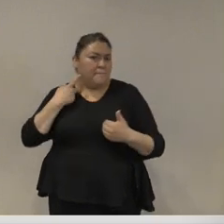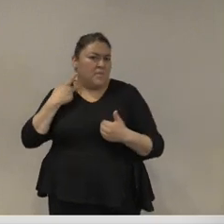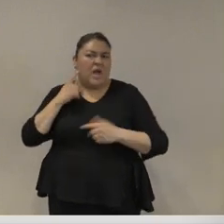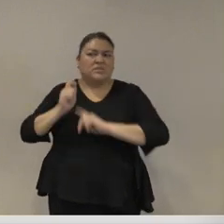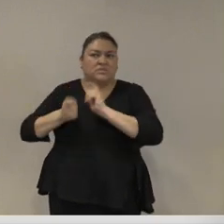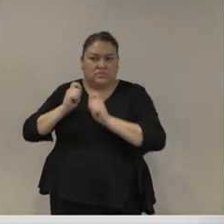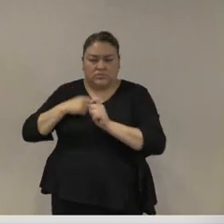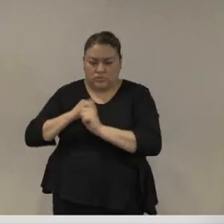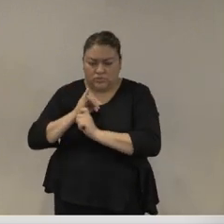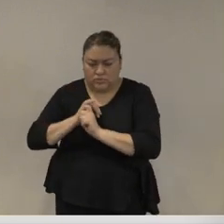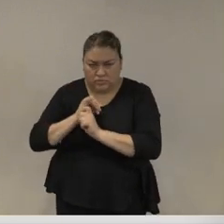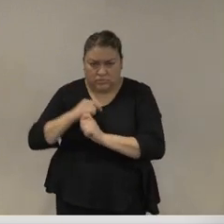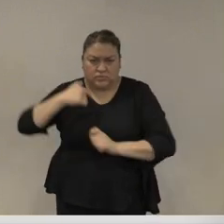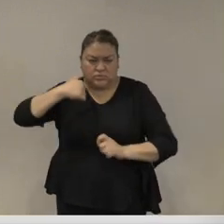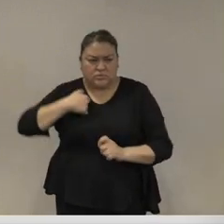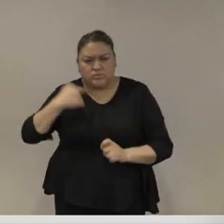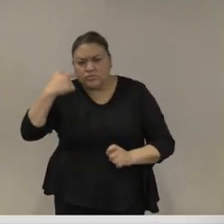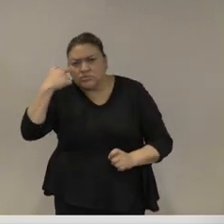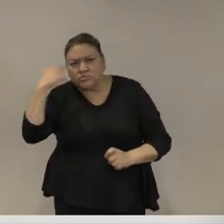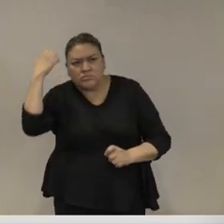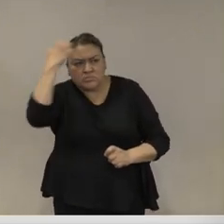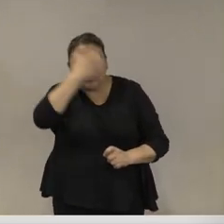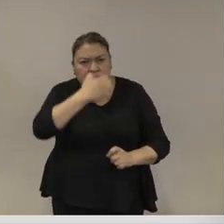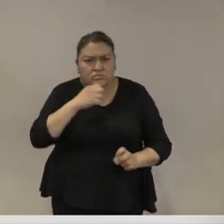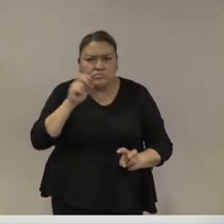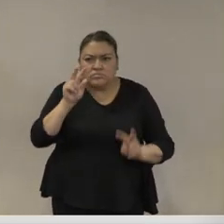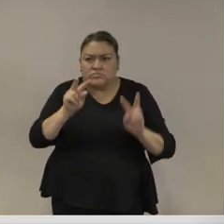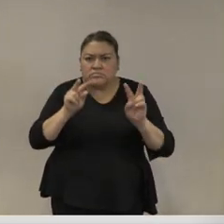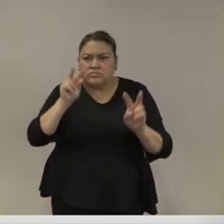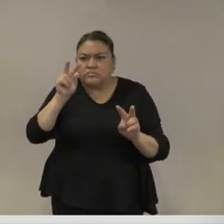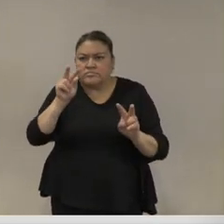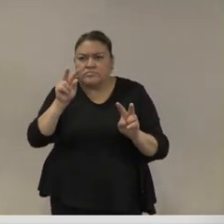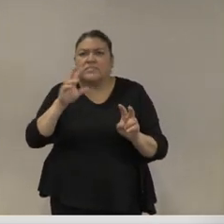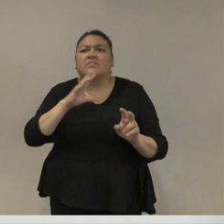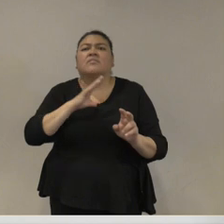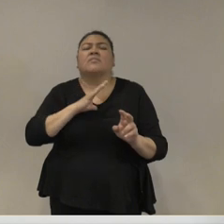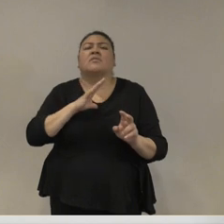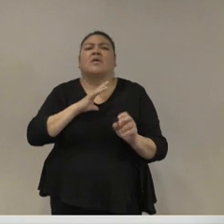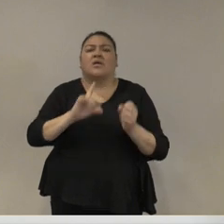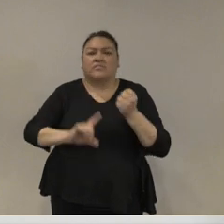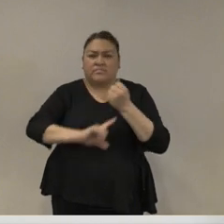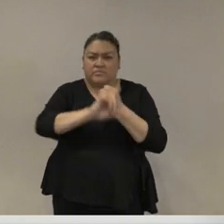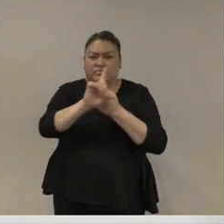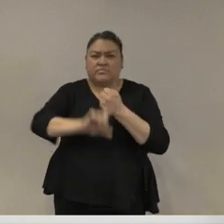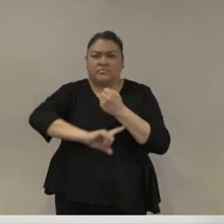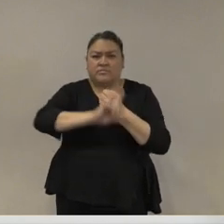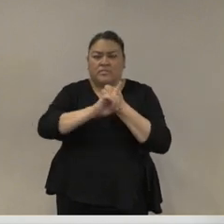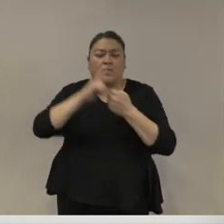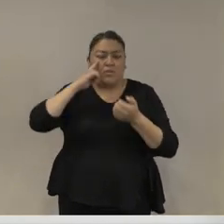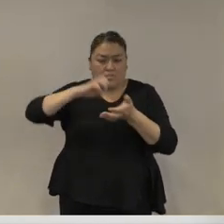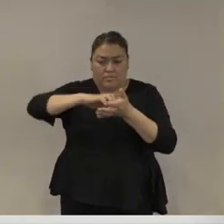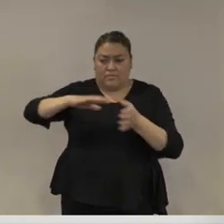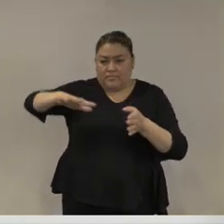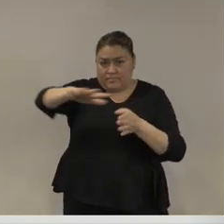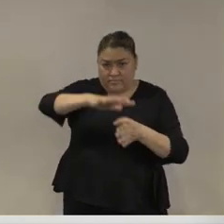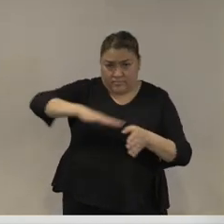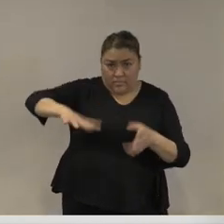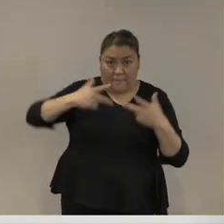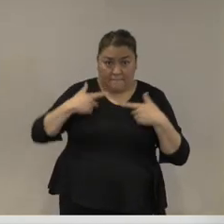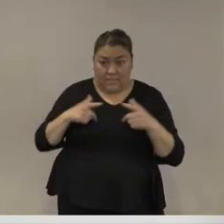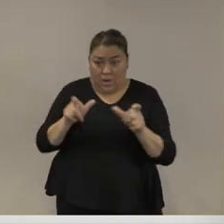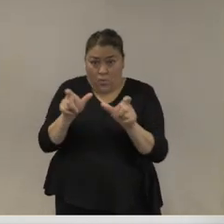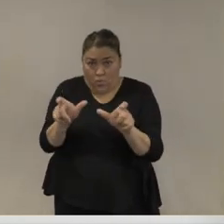tipos de tensión que surgen como resultado de la intervención militar en la seguridad pública. Un primero